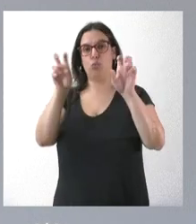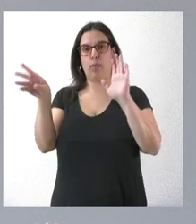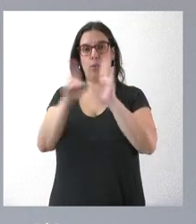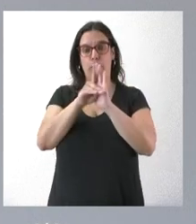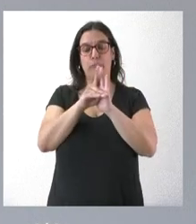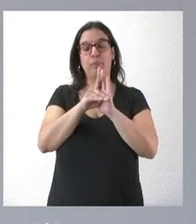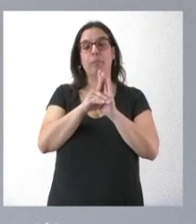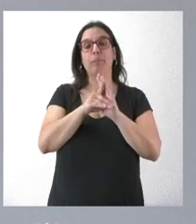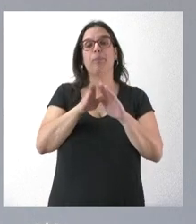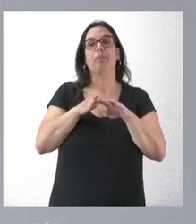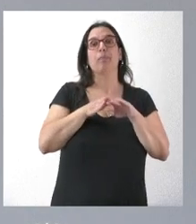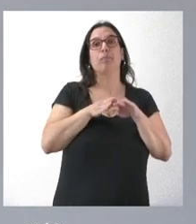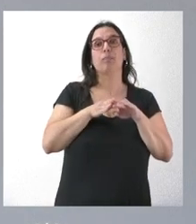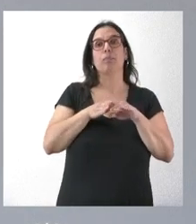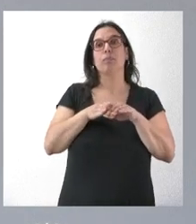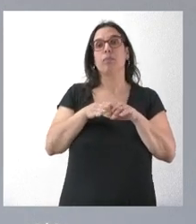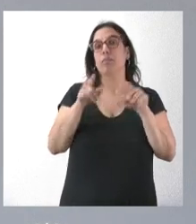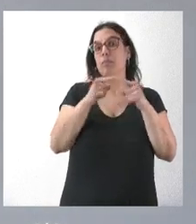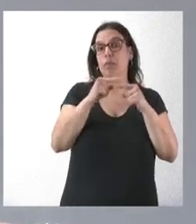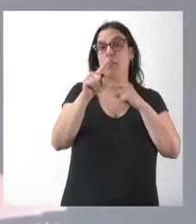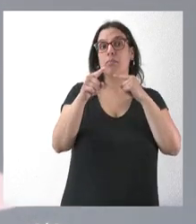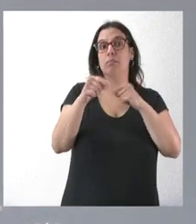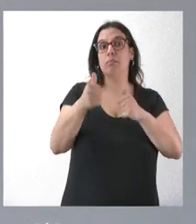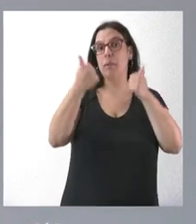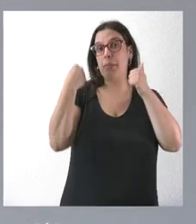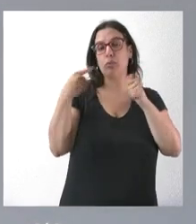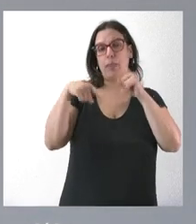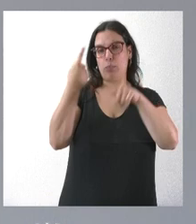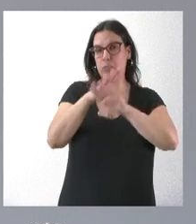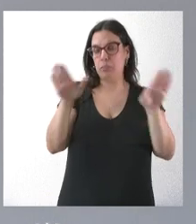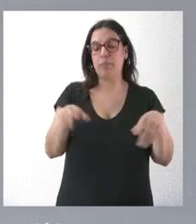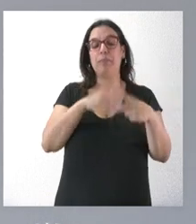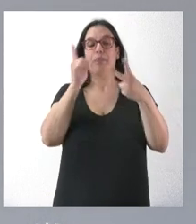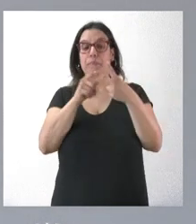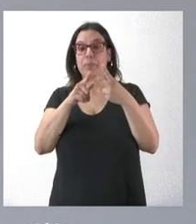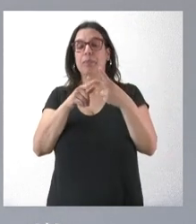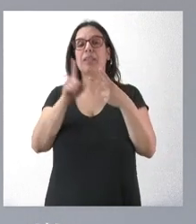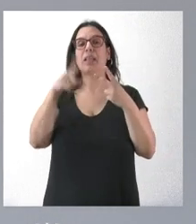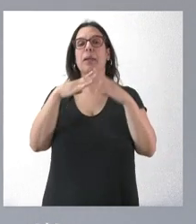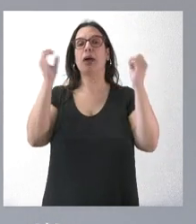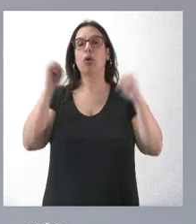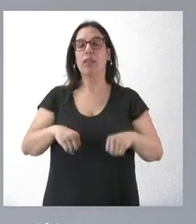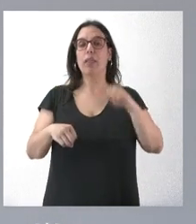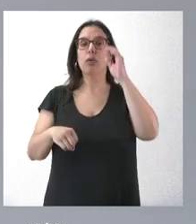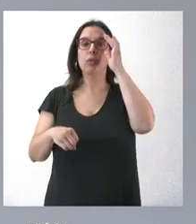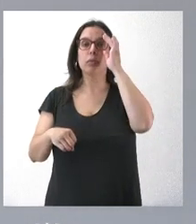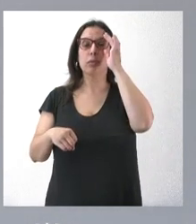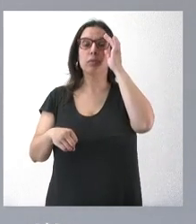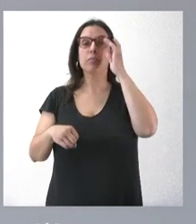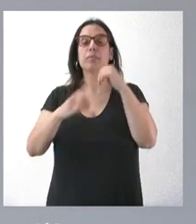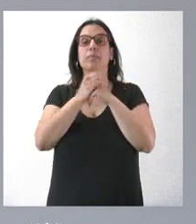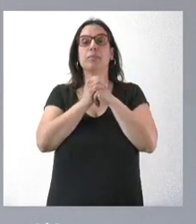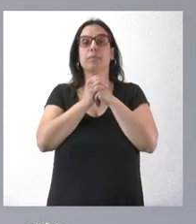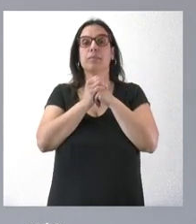si, bueno, si tiene alguna pregunta más sobre este decreto, pues estoy a su disposición. Por otro lado, se han acordado conceder a